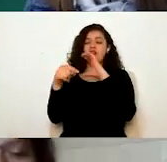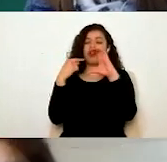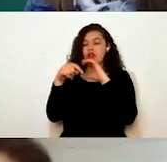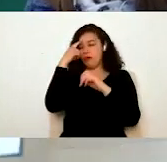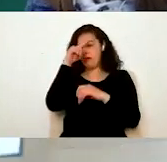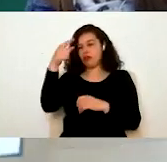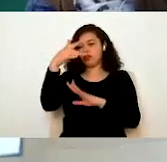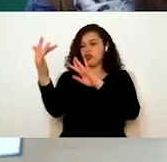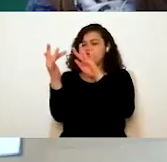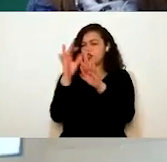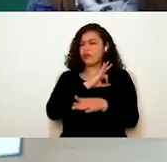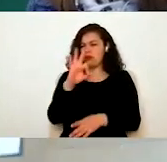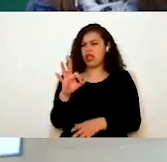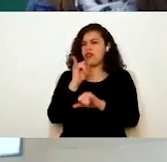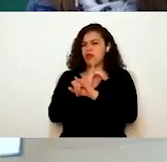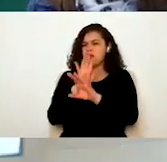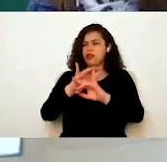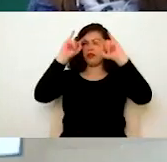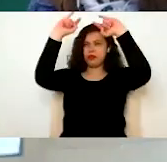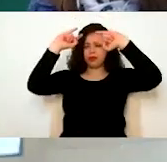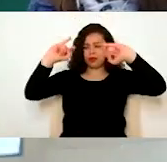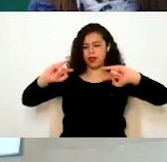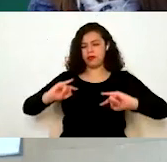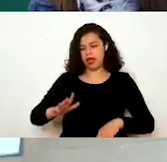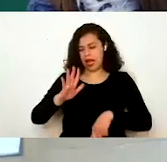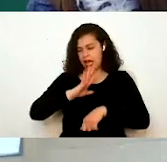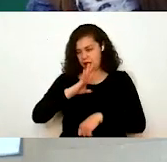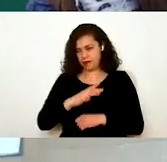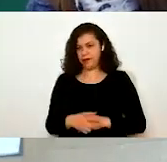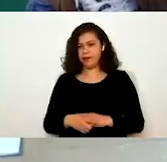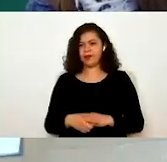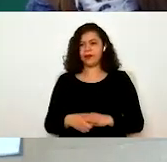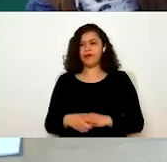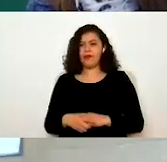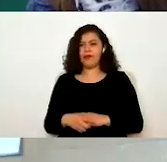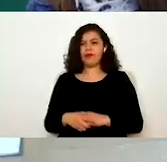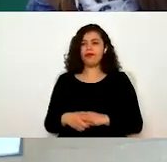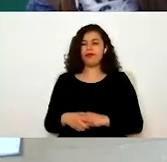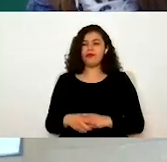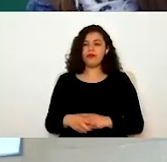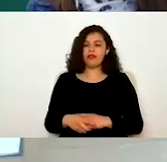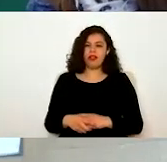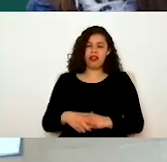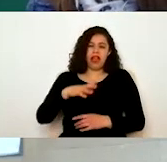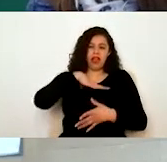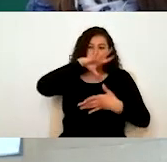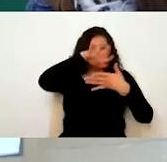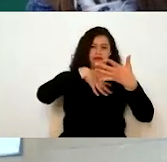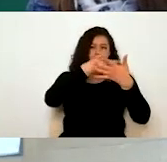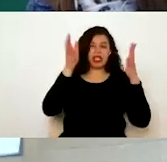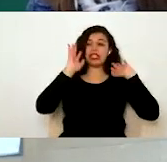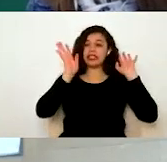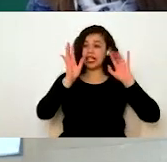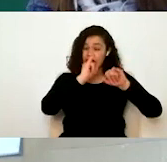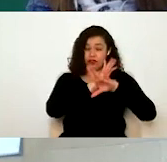ustedes se pueden dirigir en caso de requerir mayor información. Son fichas ya muy trabajadas